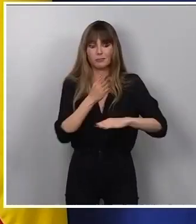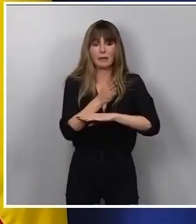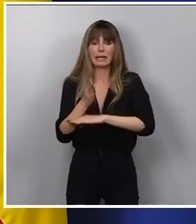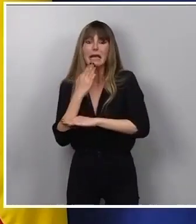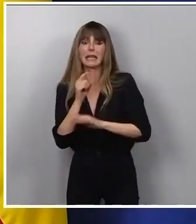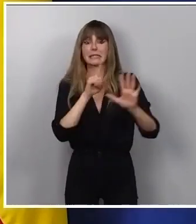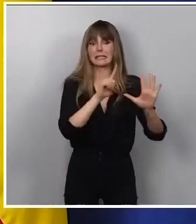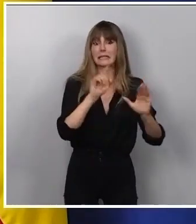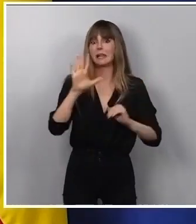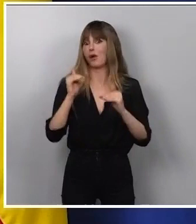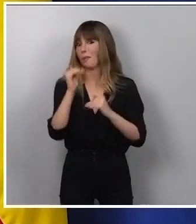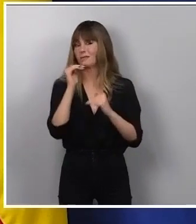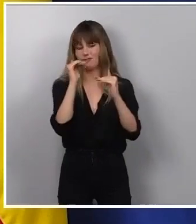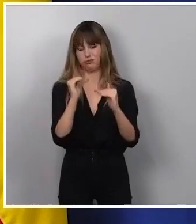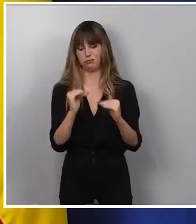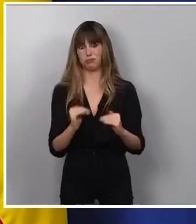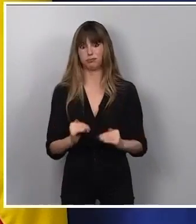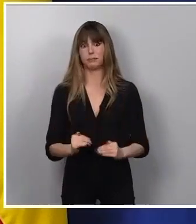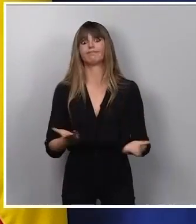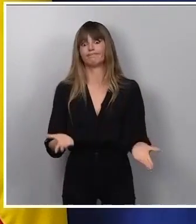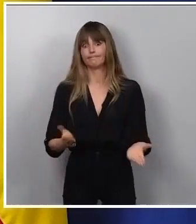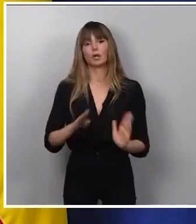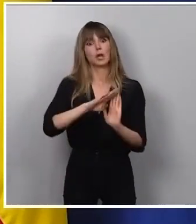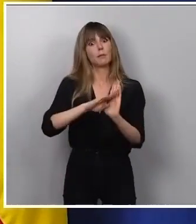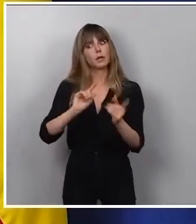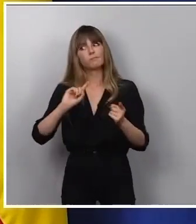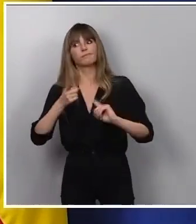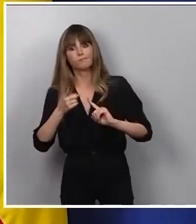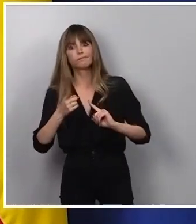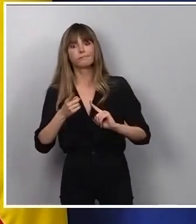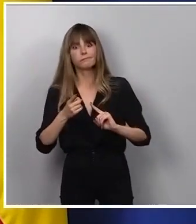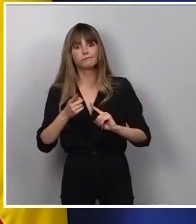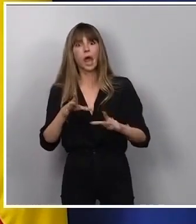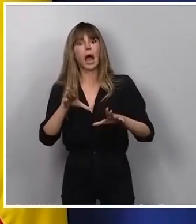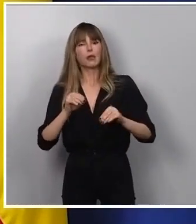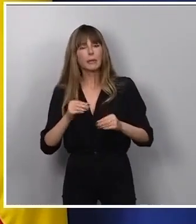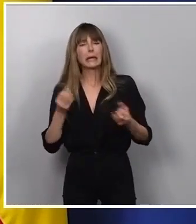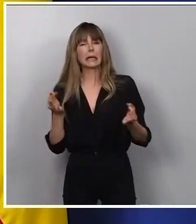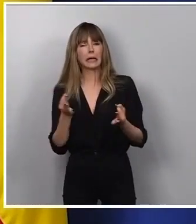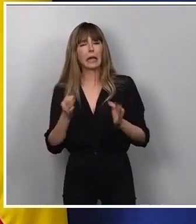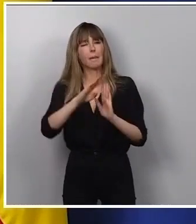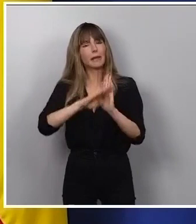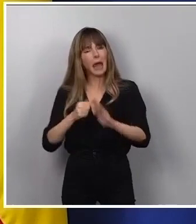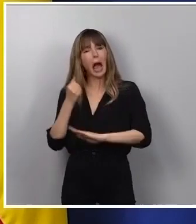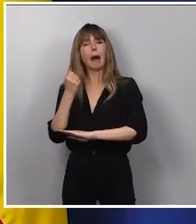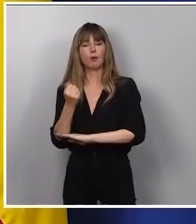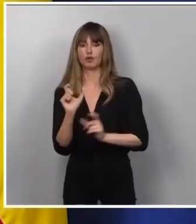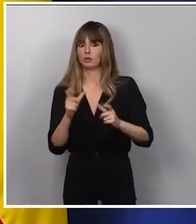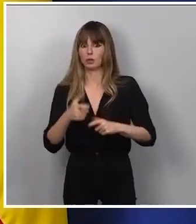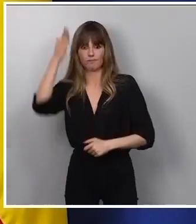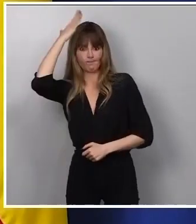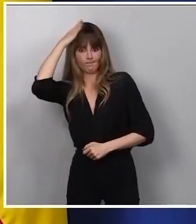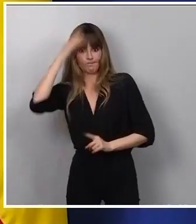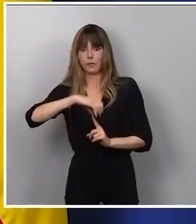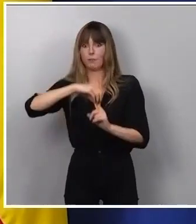más años. Y, por lo tanto, cuando adoptamos esta medida, también estamos adoptando una medida de apoyo a lo que es un sector clave